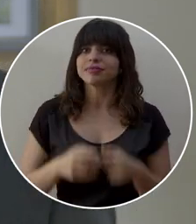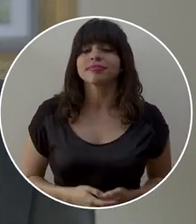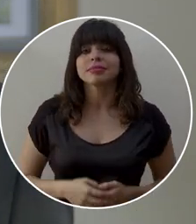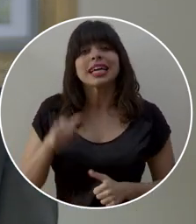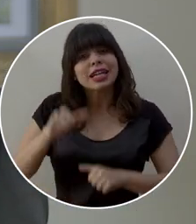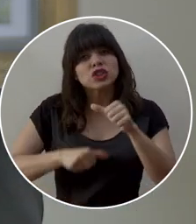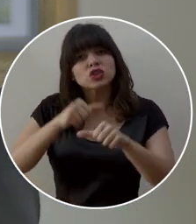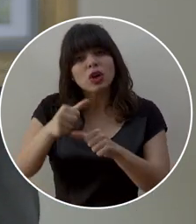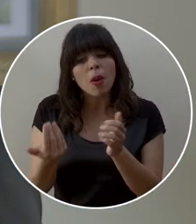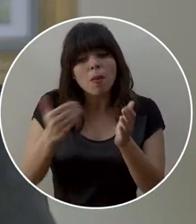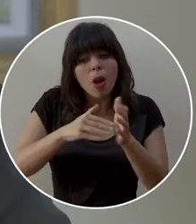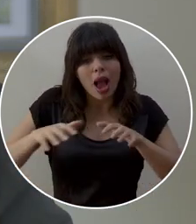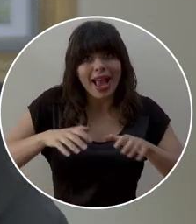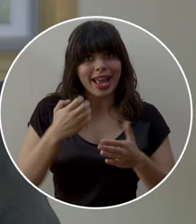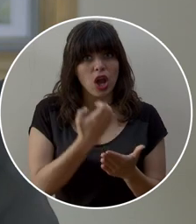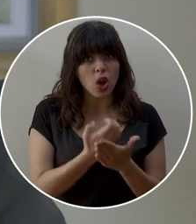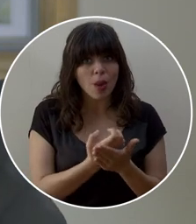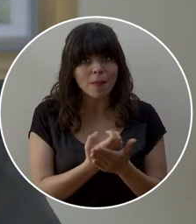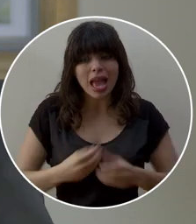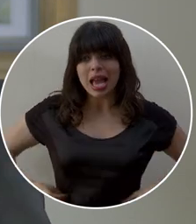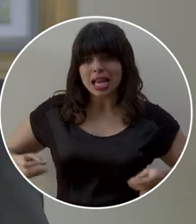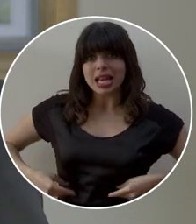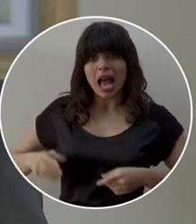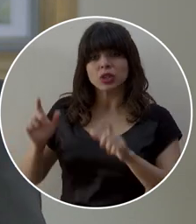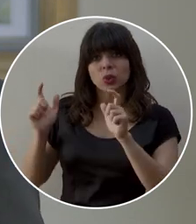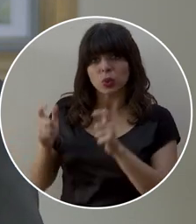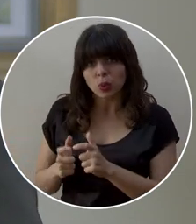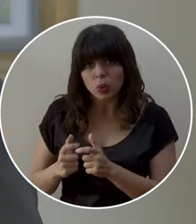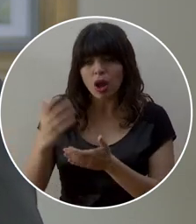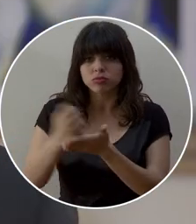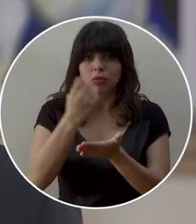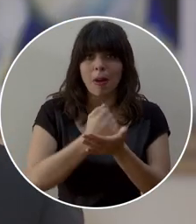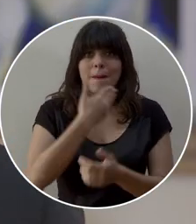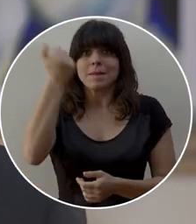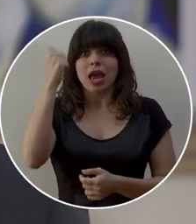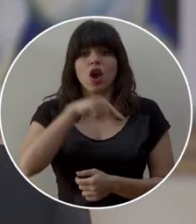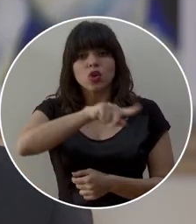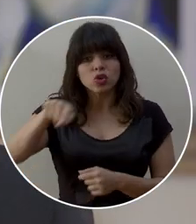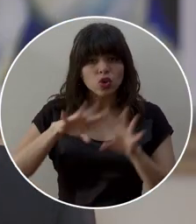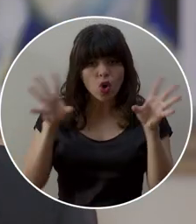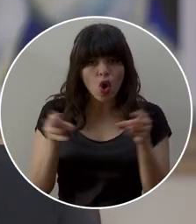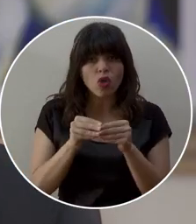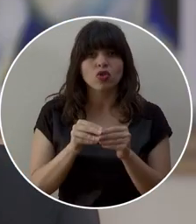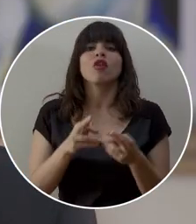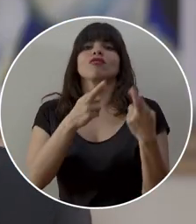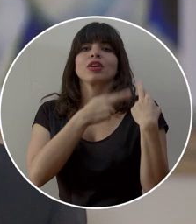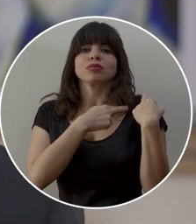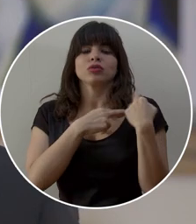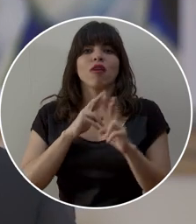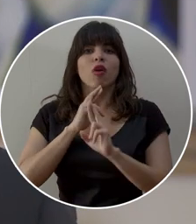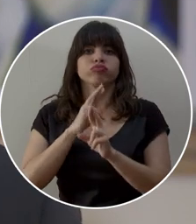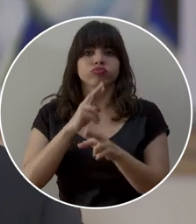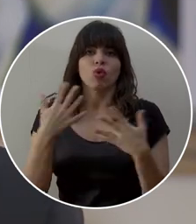esfuerzos de reactivación de la economía, de reducción de gastos y mejora en la recaudación, son los responsables de estos frutos que con